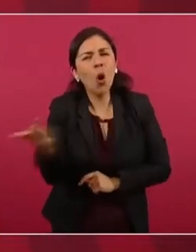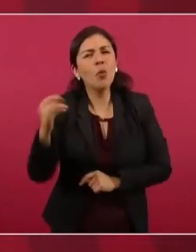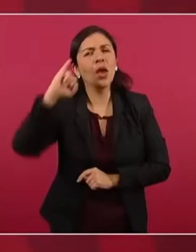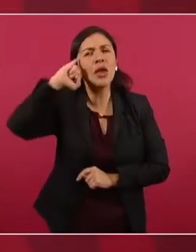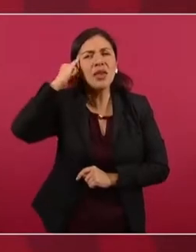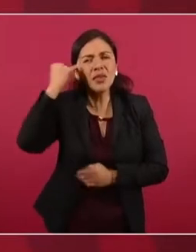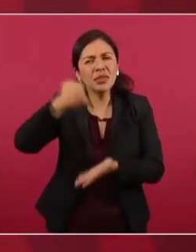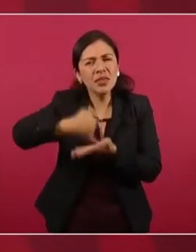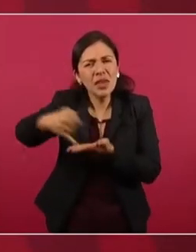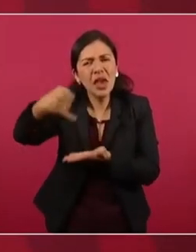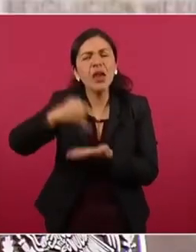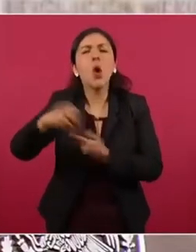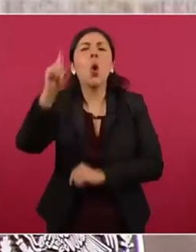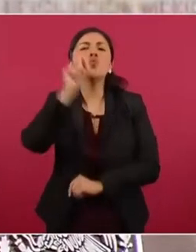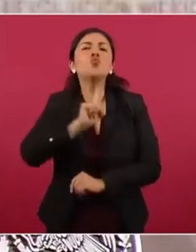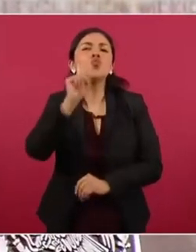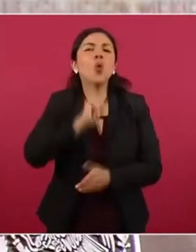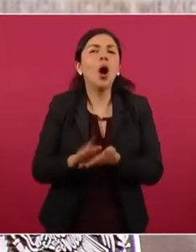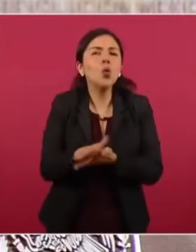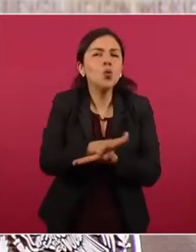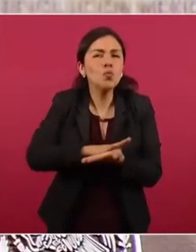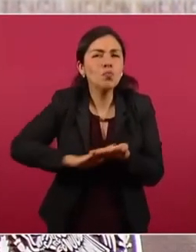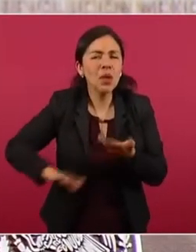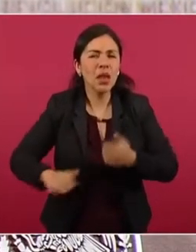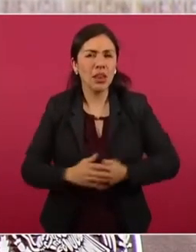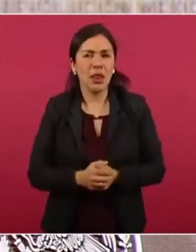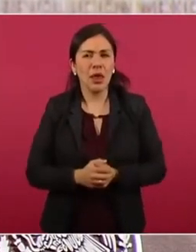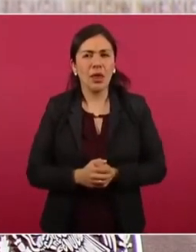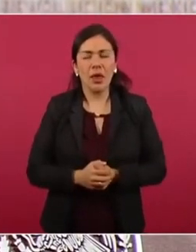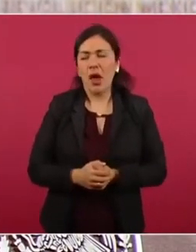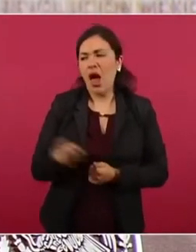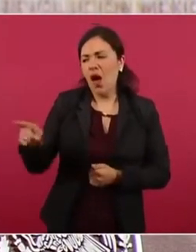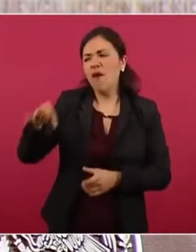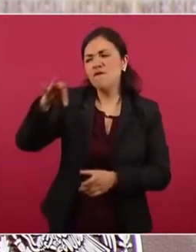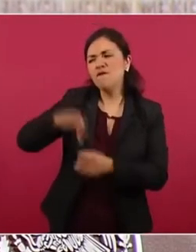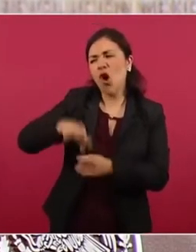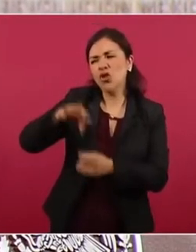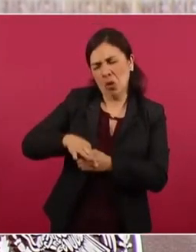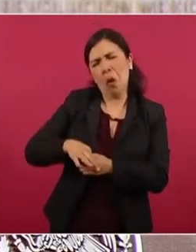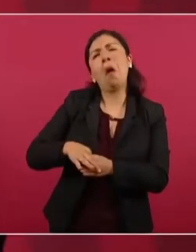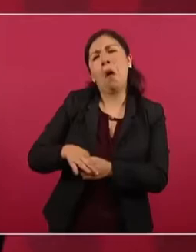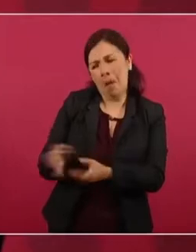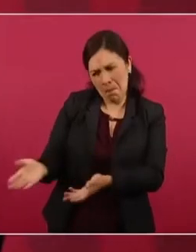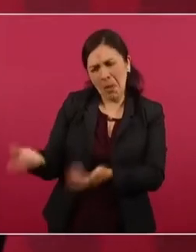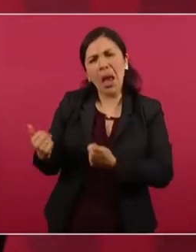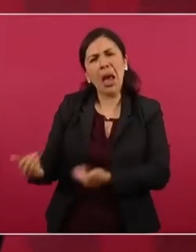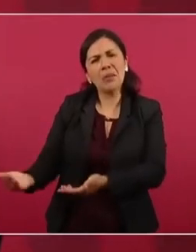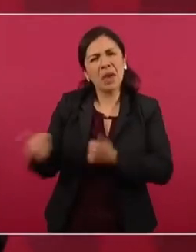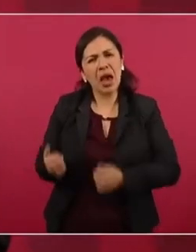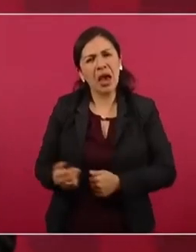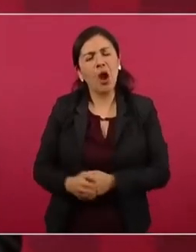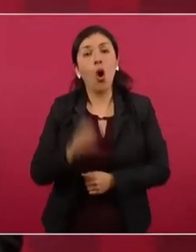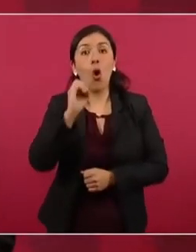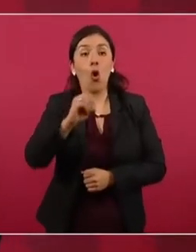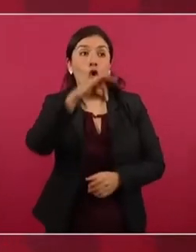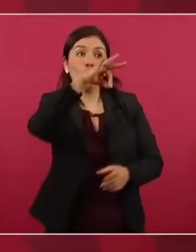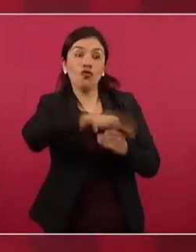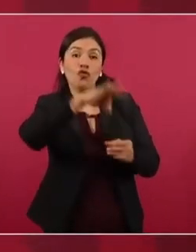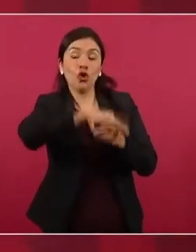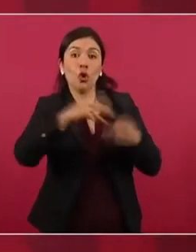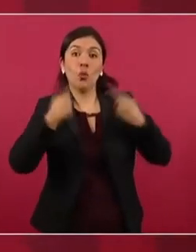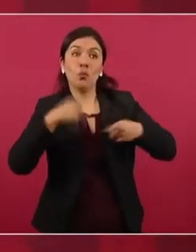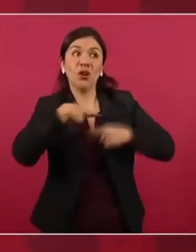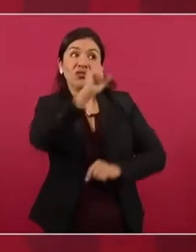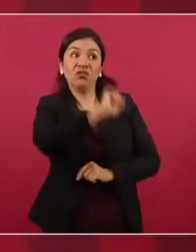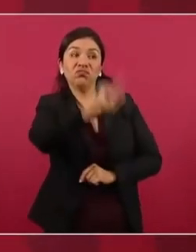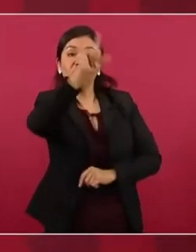humilde, que el voto de un doctor, de un